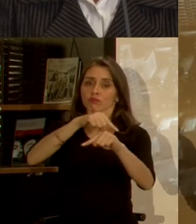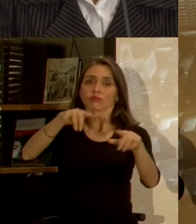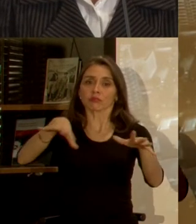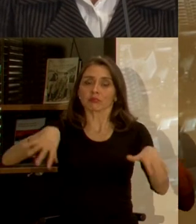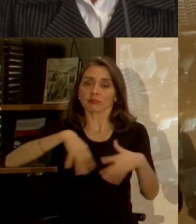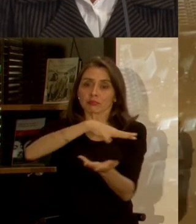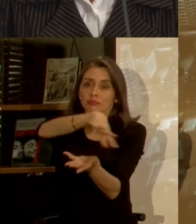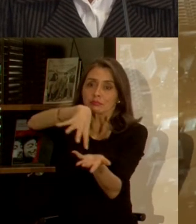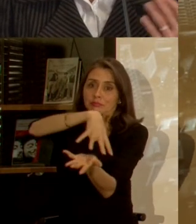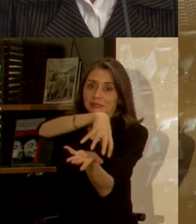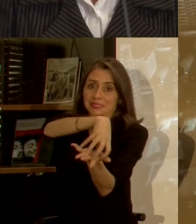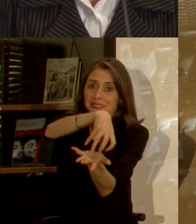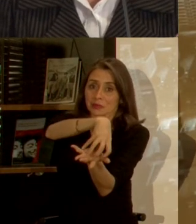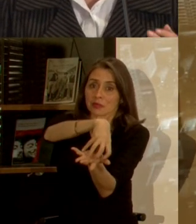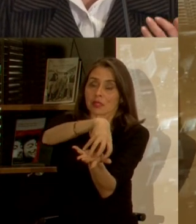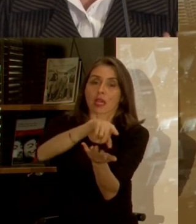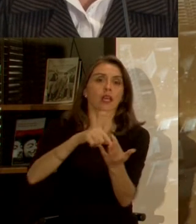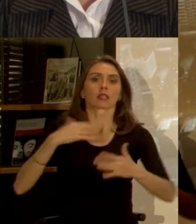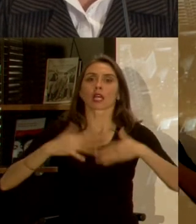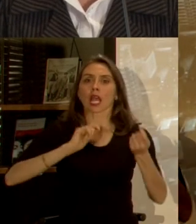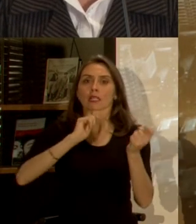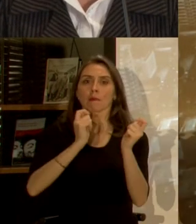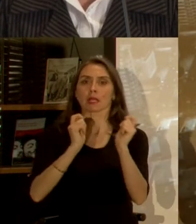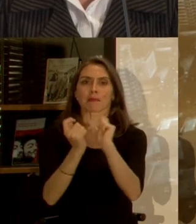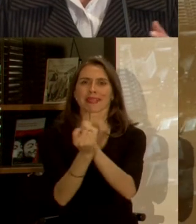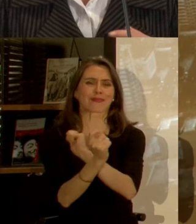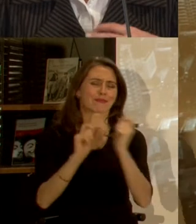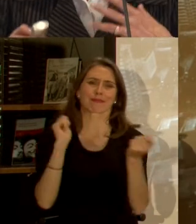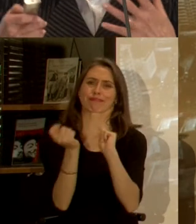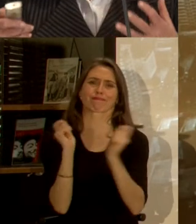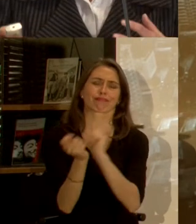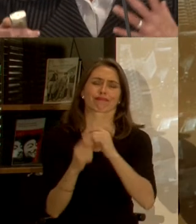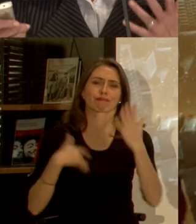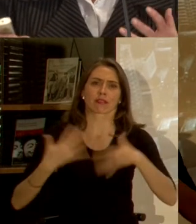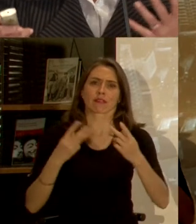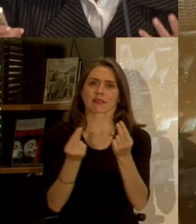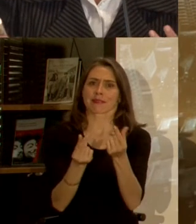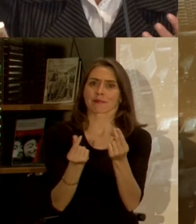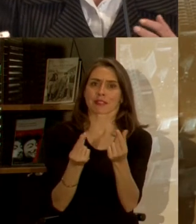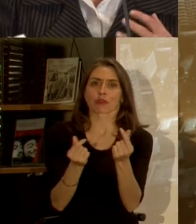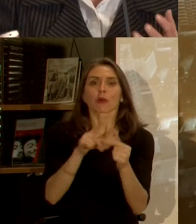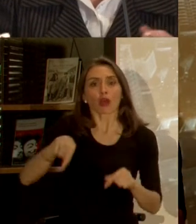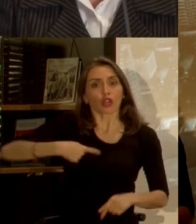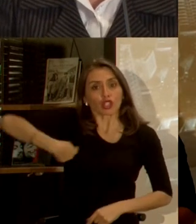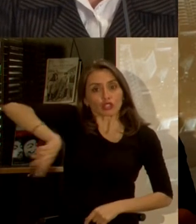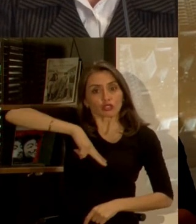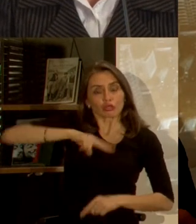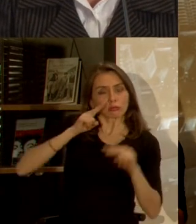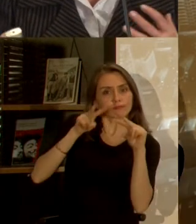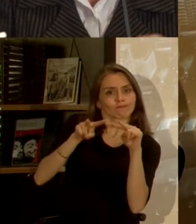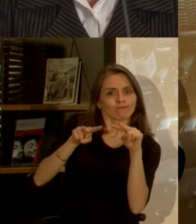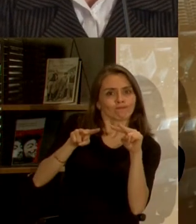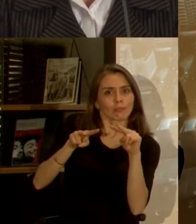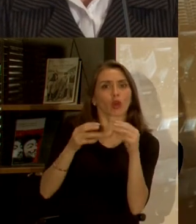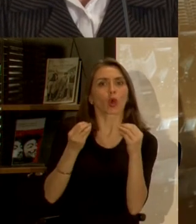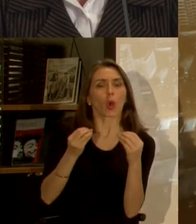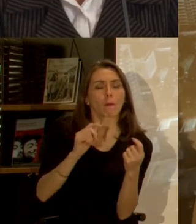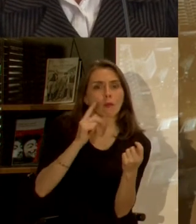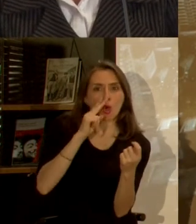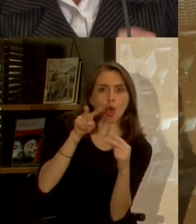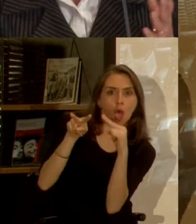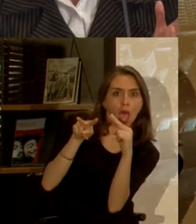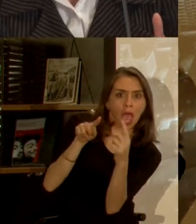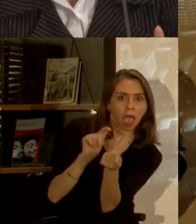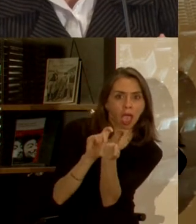es un espacio dinámico y de transformación que tenemos que estar atentos a ver cómo va cambiando